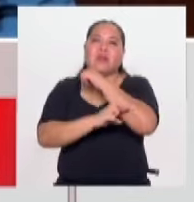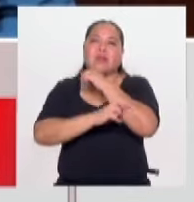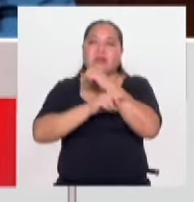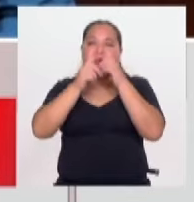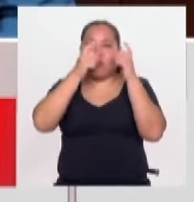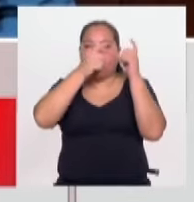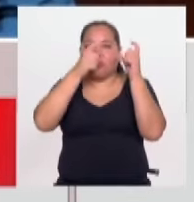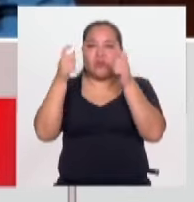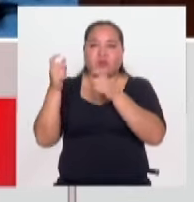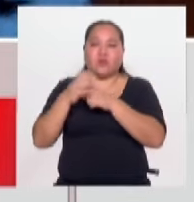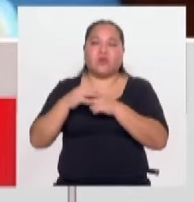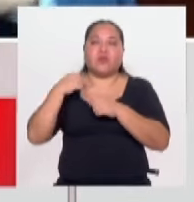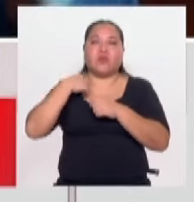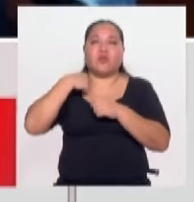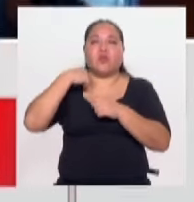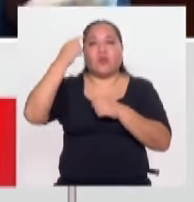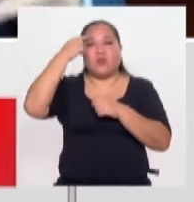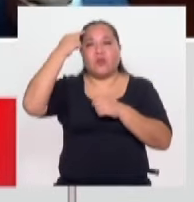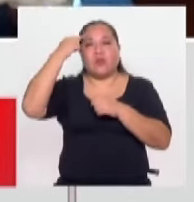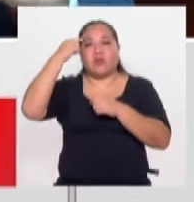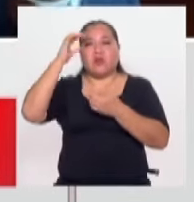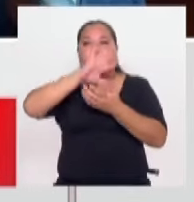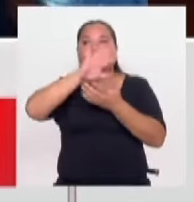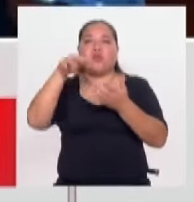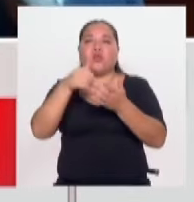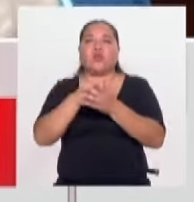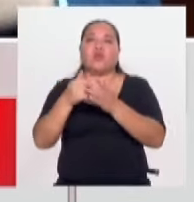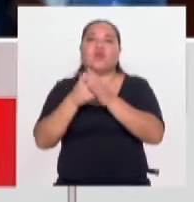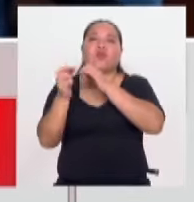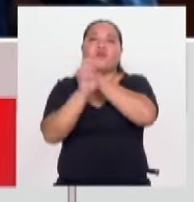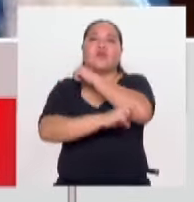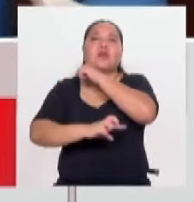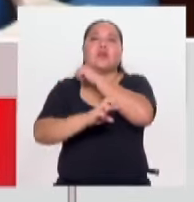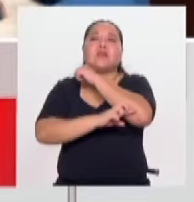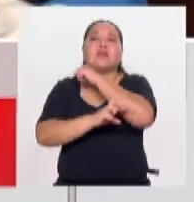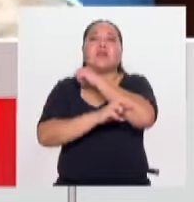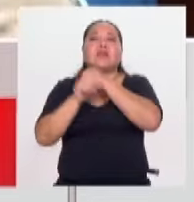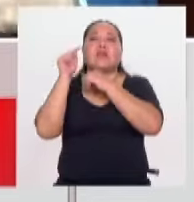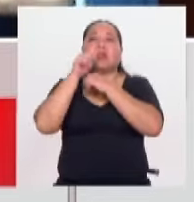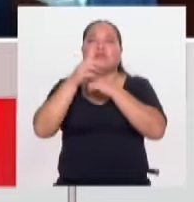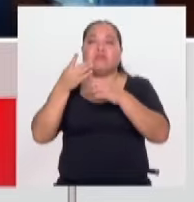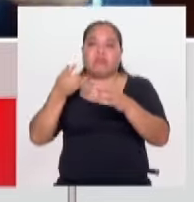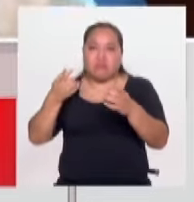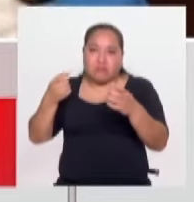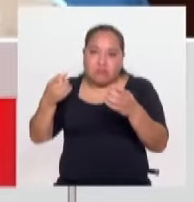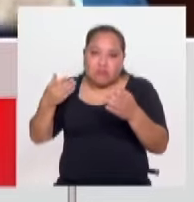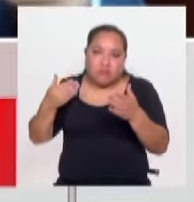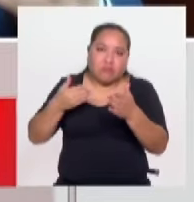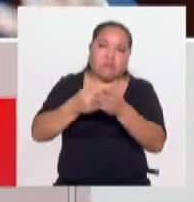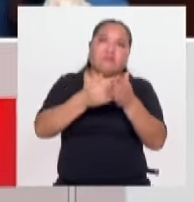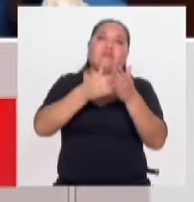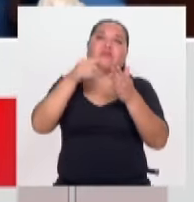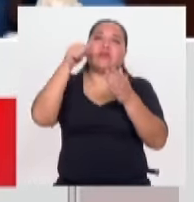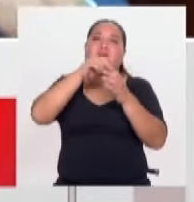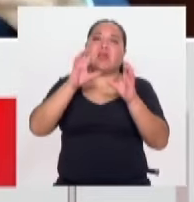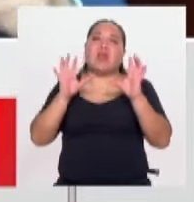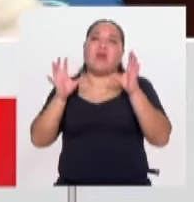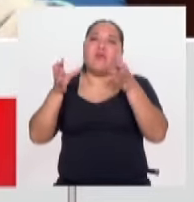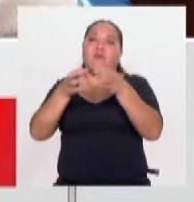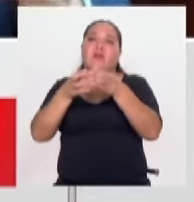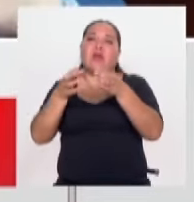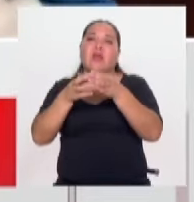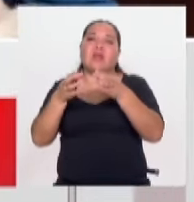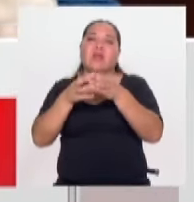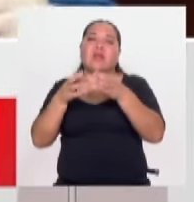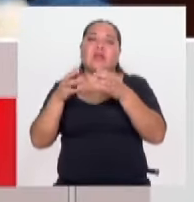Yo pienso de que todos aquellos países que están sufriendo la embestida de bandas criminales multinacionales